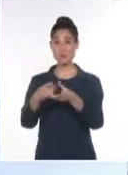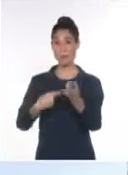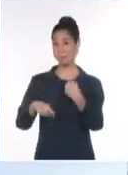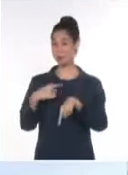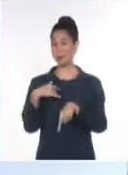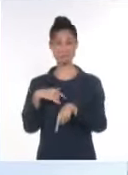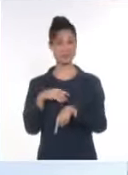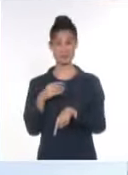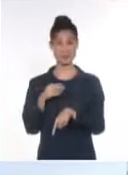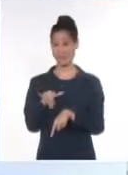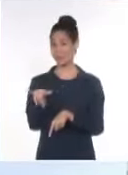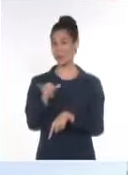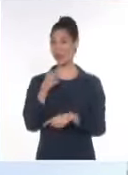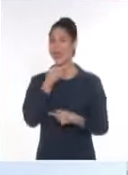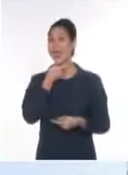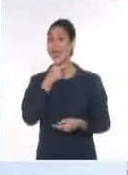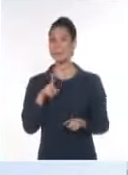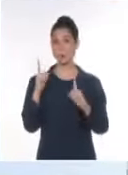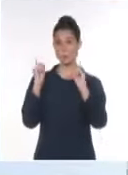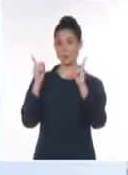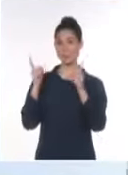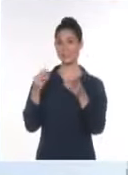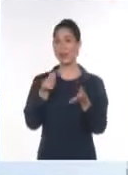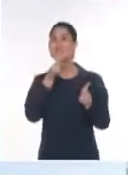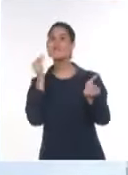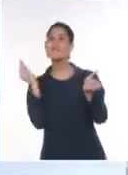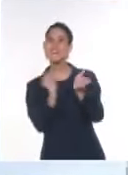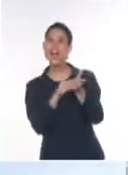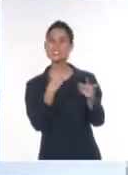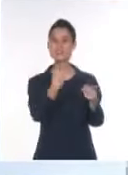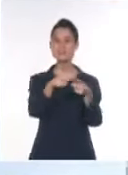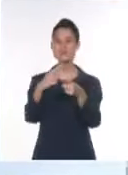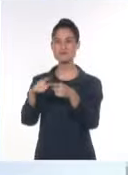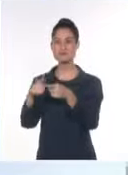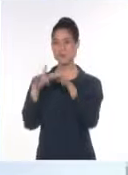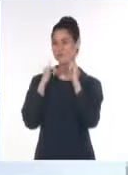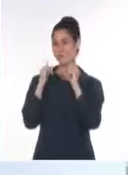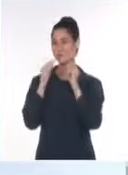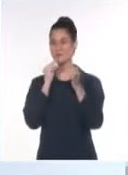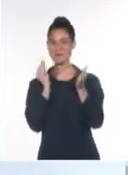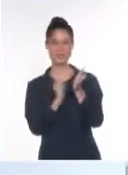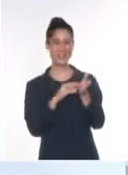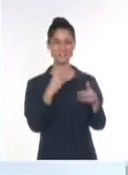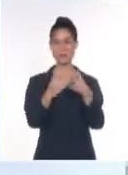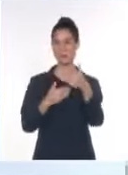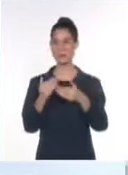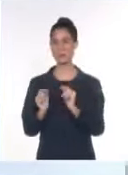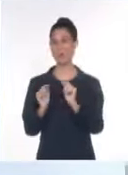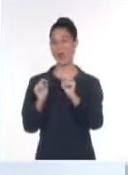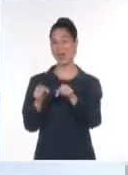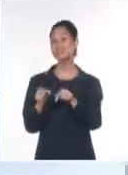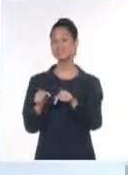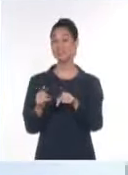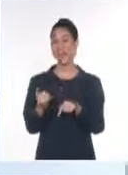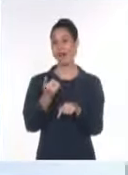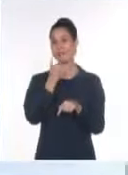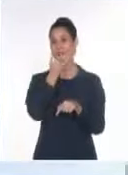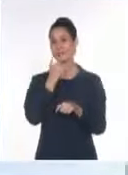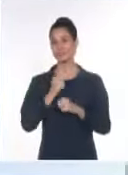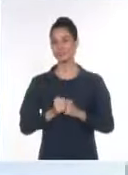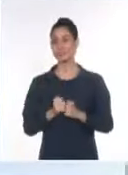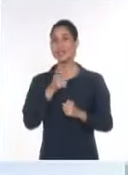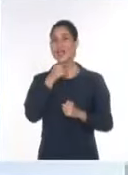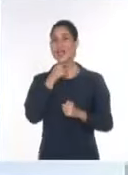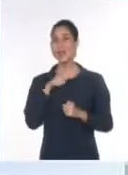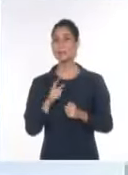las mentiras pueden tener de vez en cuando patas cortas. Por ejemplo, tomaron las actas como bandera, presionaron al Consejo Nacional Electoral